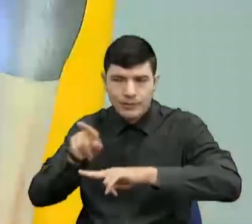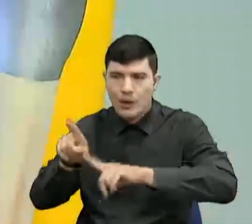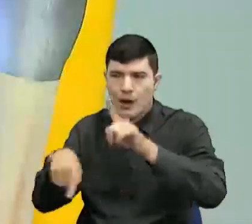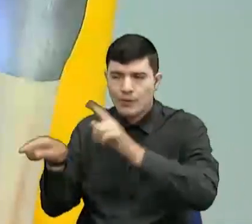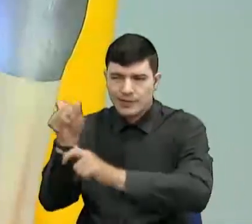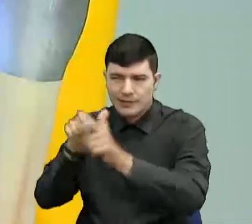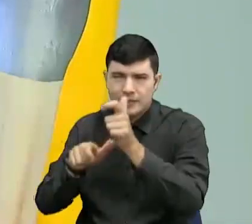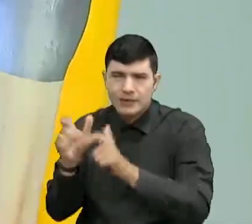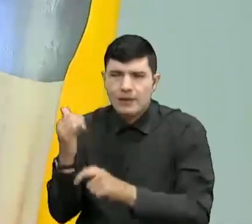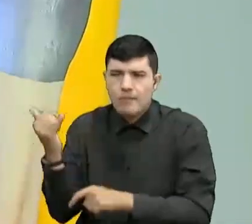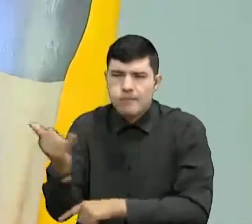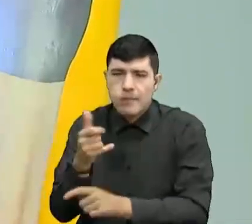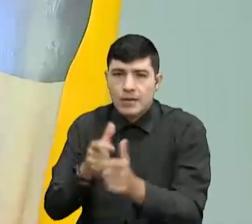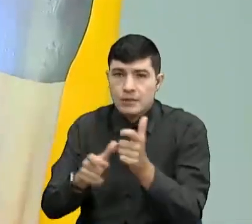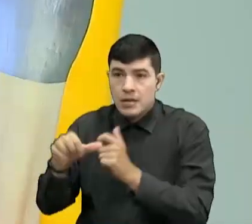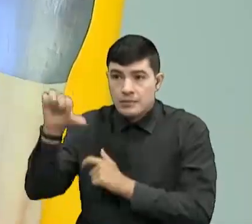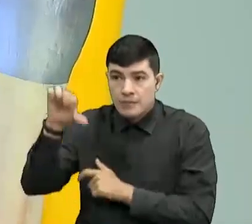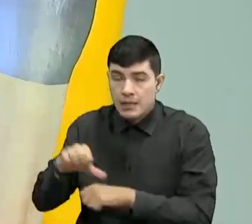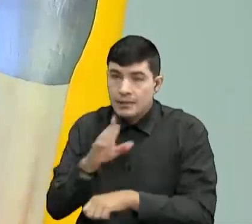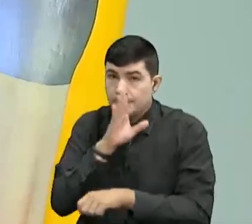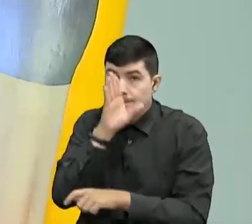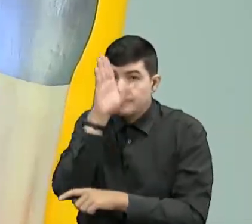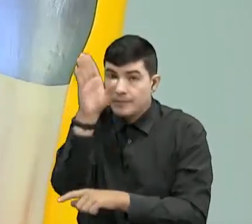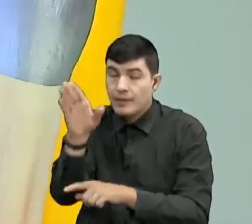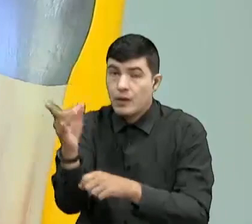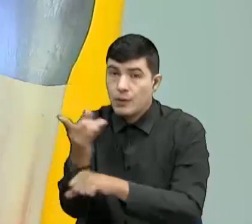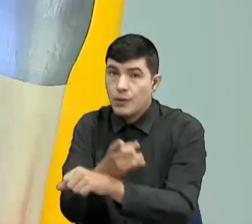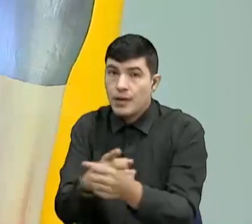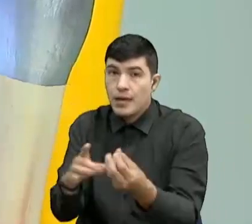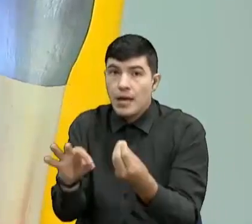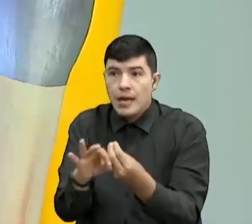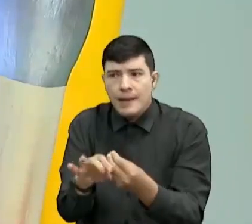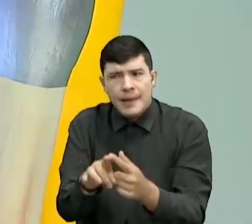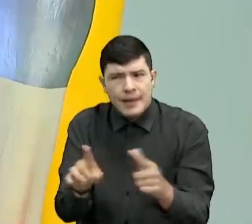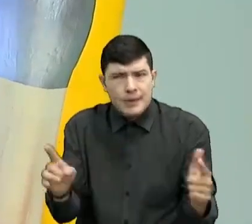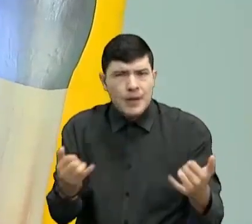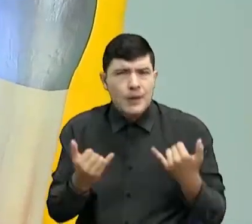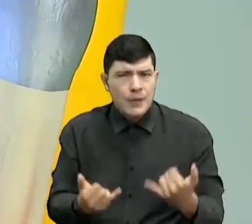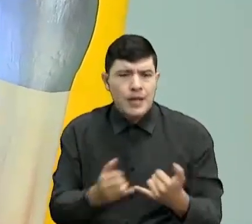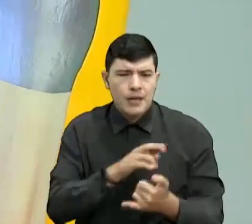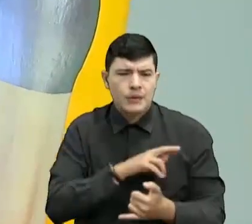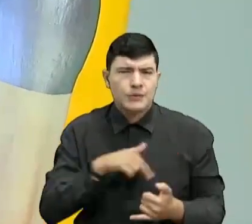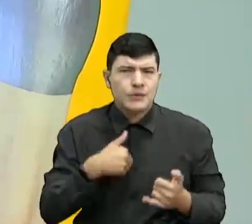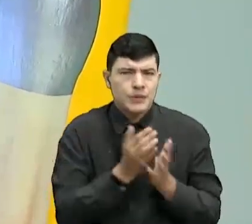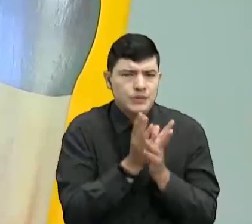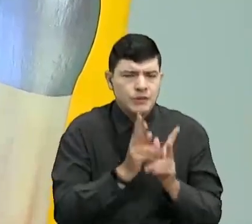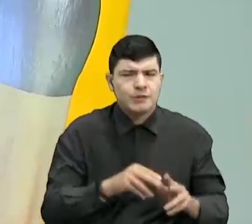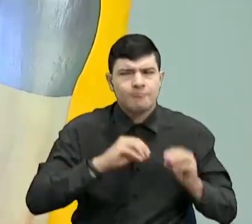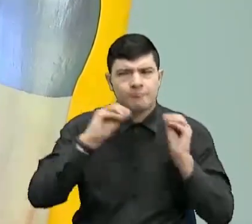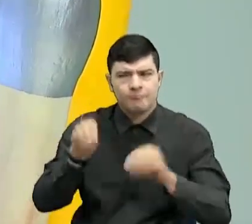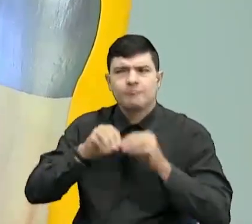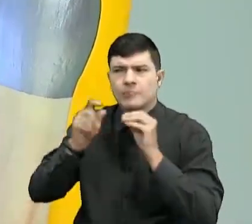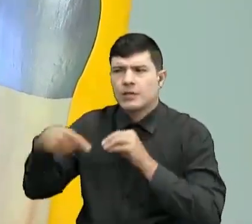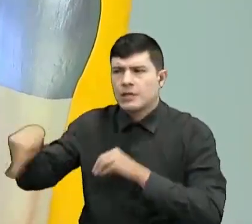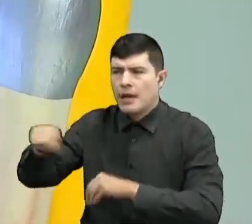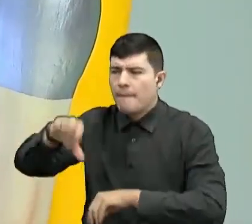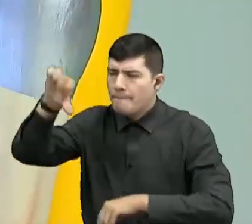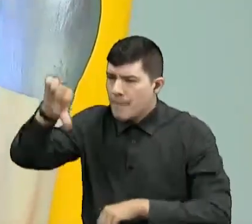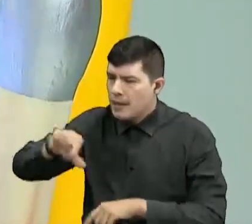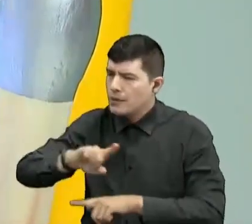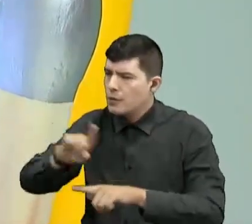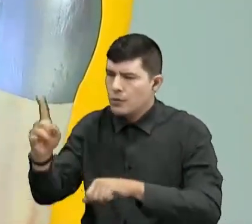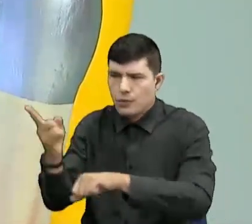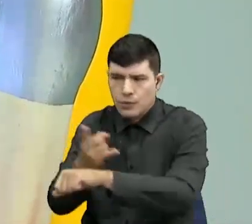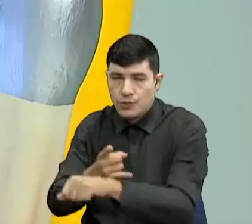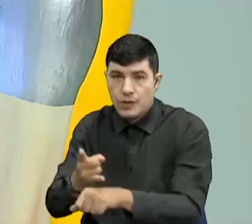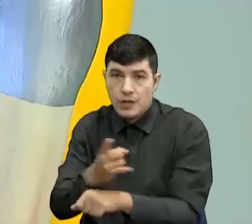encuentre estos hábitos, pero nosotros, que estamos educándonos, debemos enseñarles a ellos que esto está malo. Ustedes van a hacer el mensaje y lo